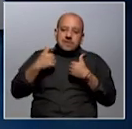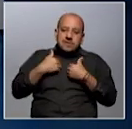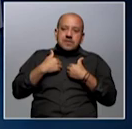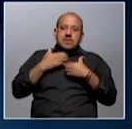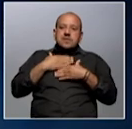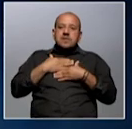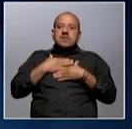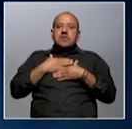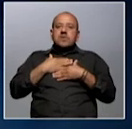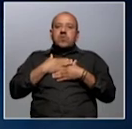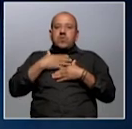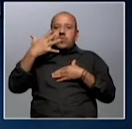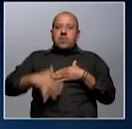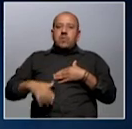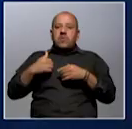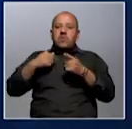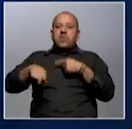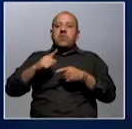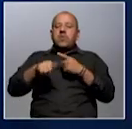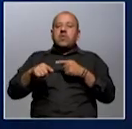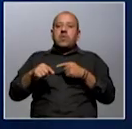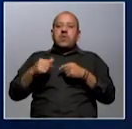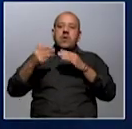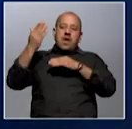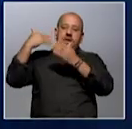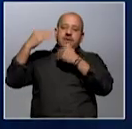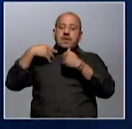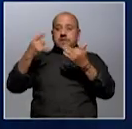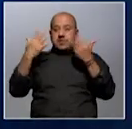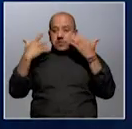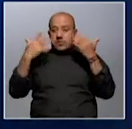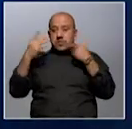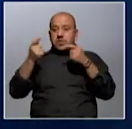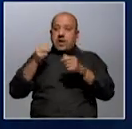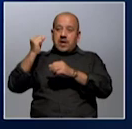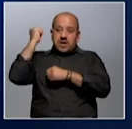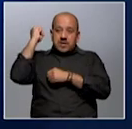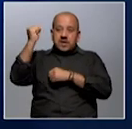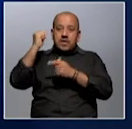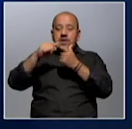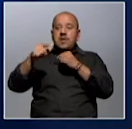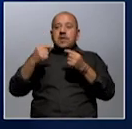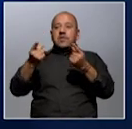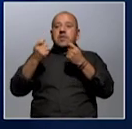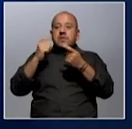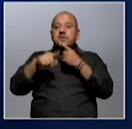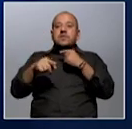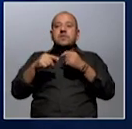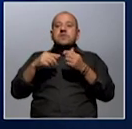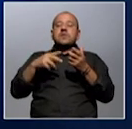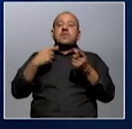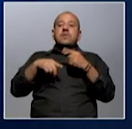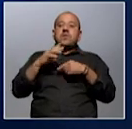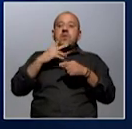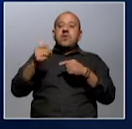diseñados para movernos. Fíjense nuestros ancestros, ¿no? Corrían, eran cazadores, recolectores, necesitaban grandes intensidades, moderados,